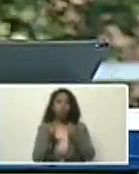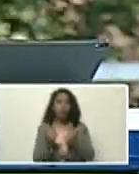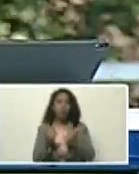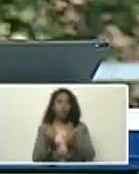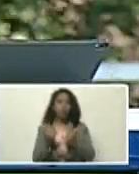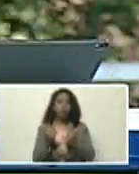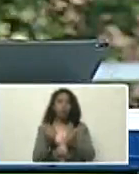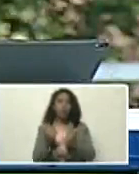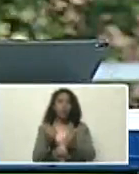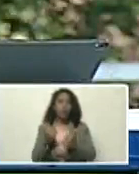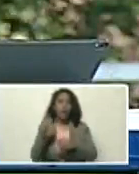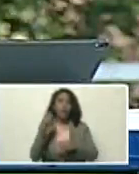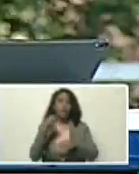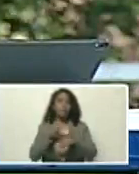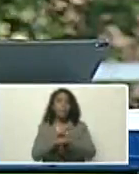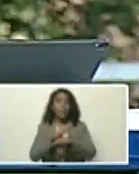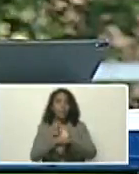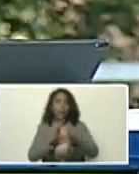Gabriela, Delcy,